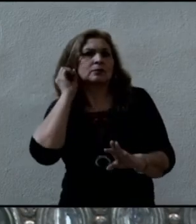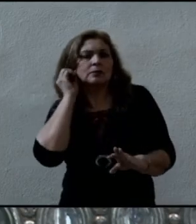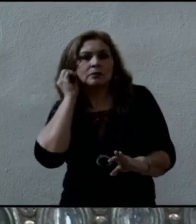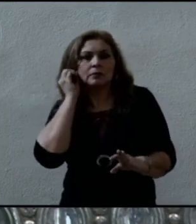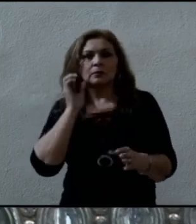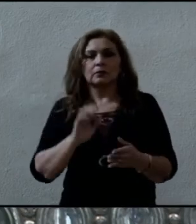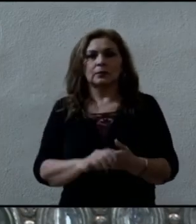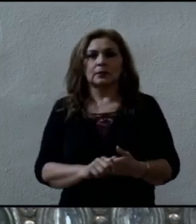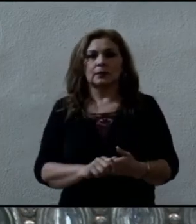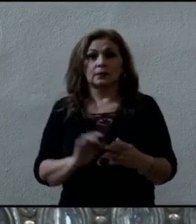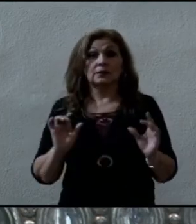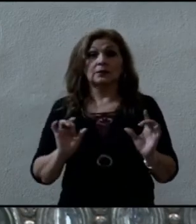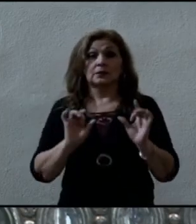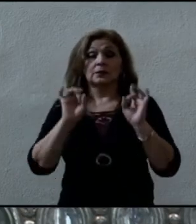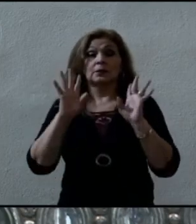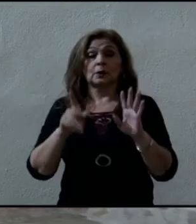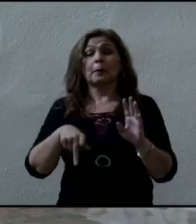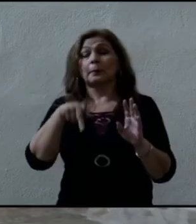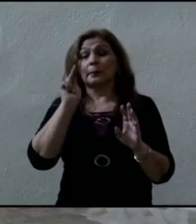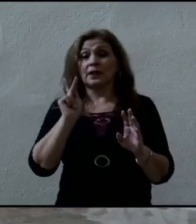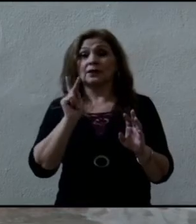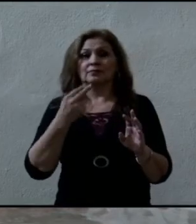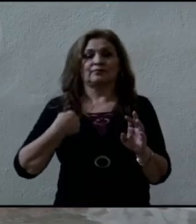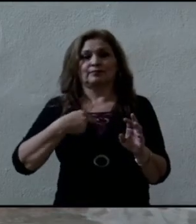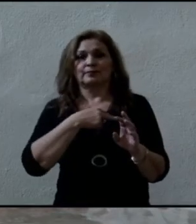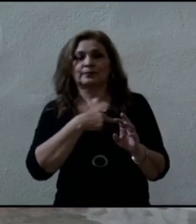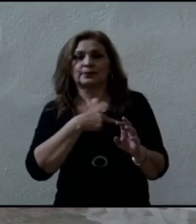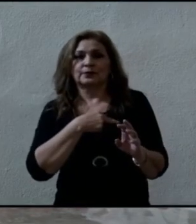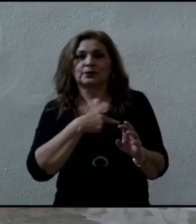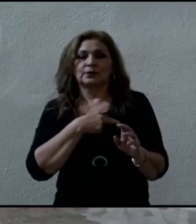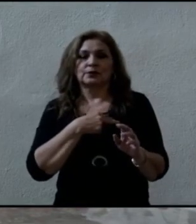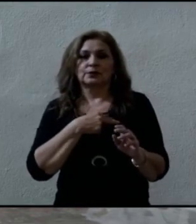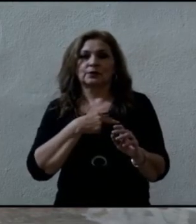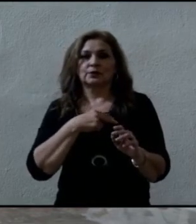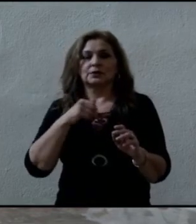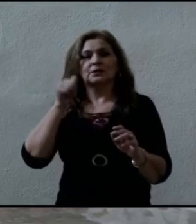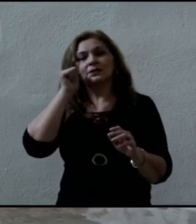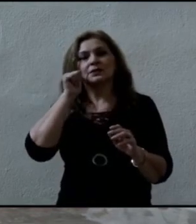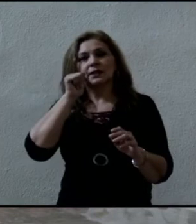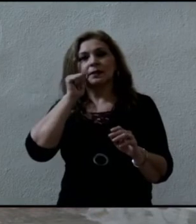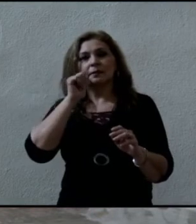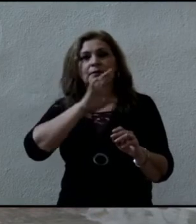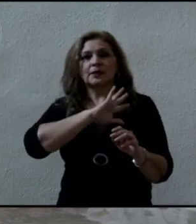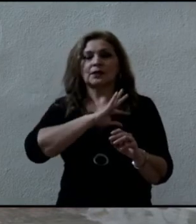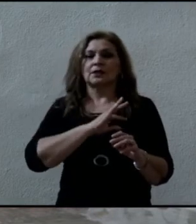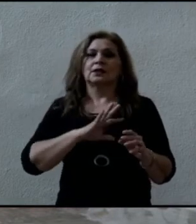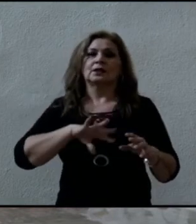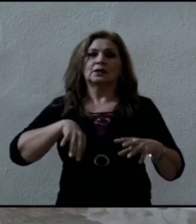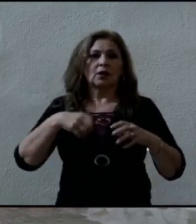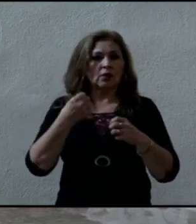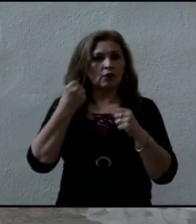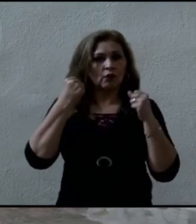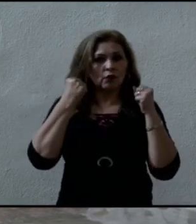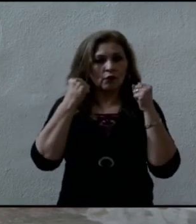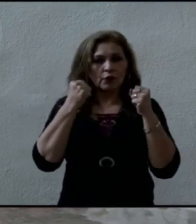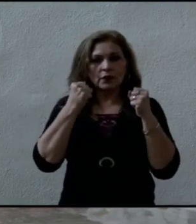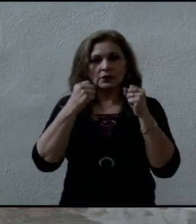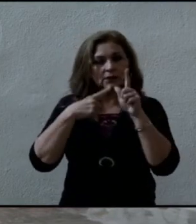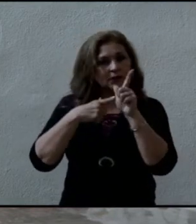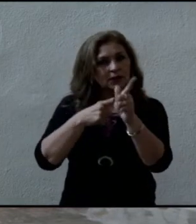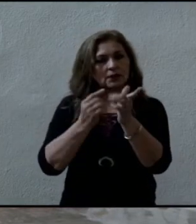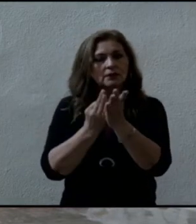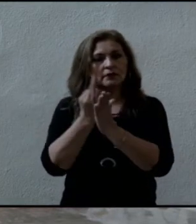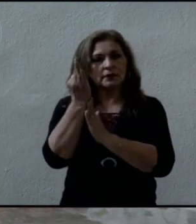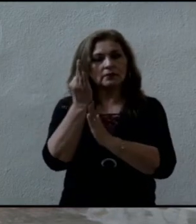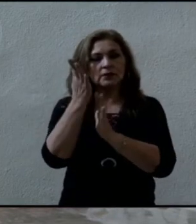siempre debemos mirar a Jesús. Él es el que nos anima a todos a cumplir con